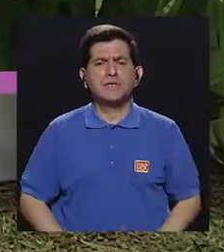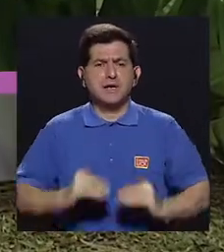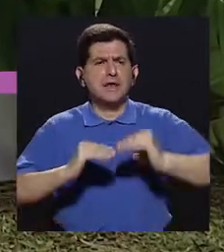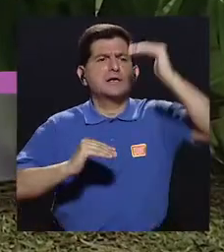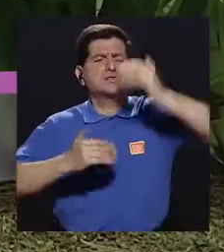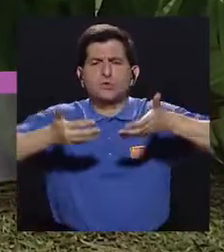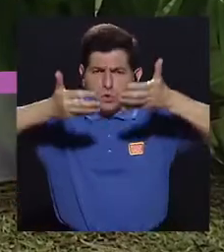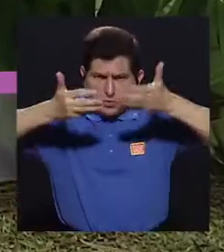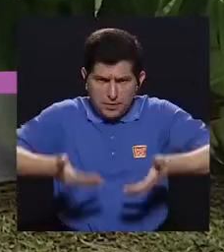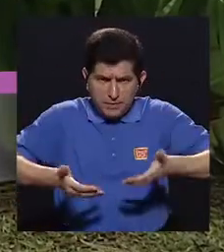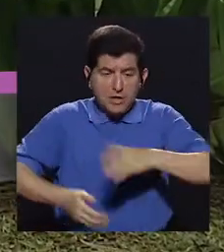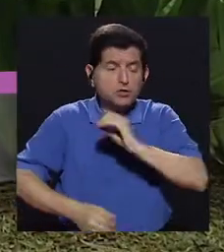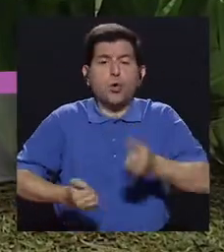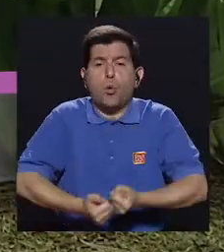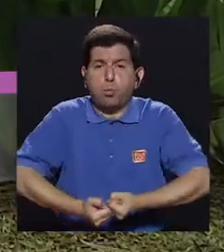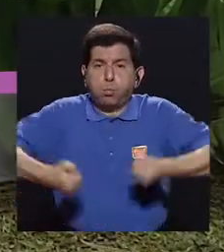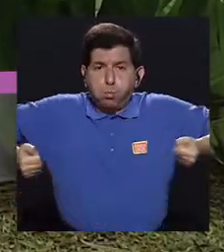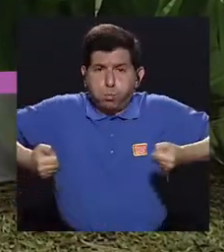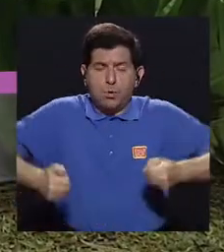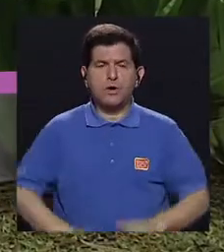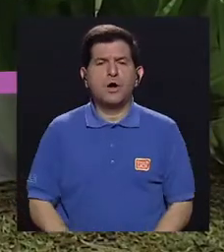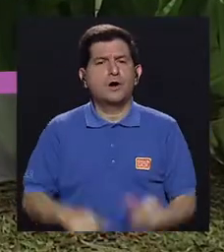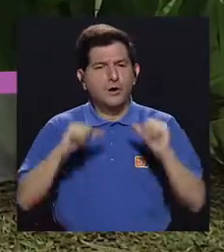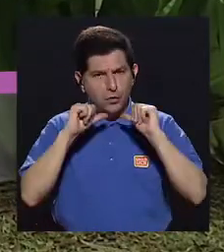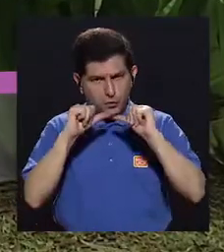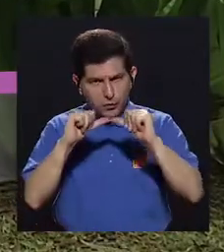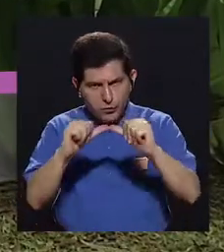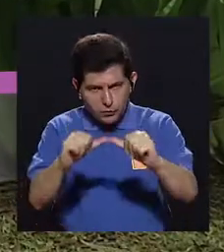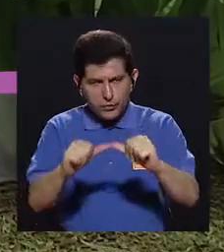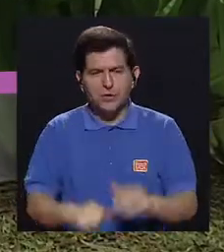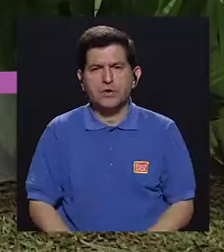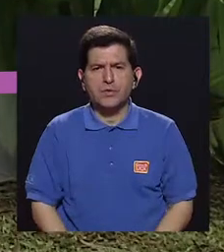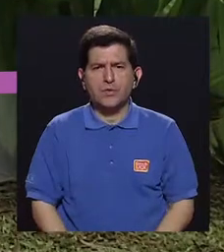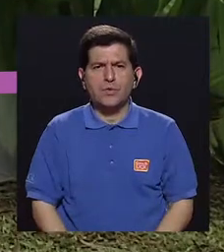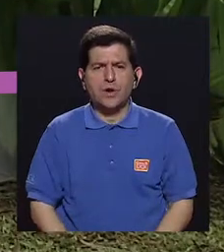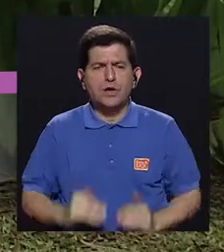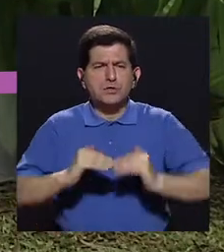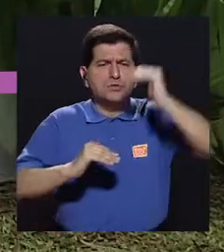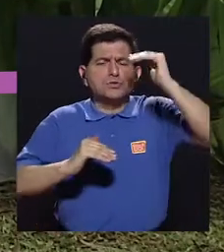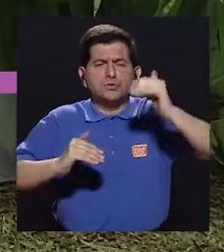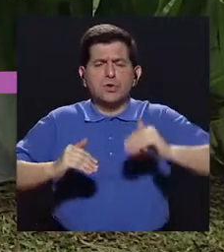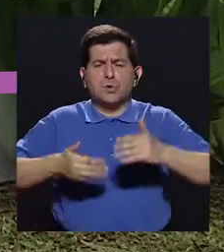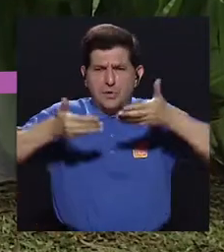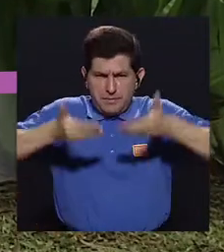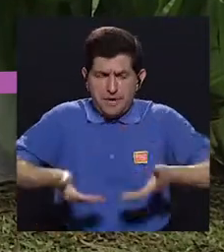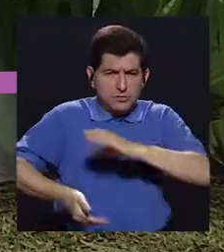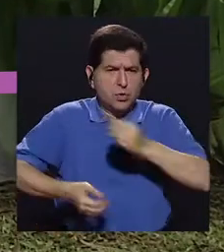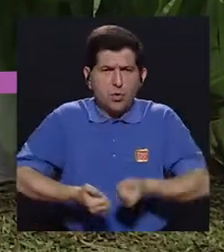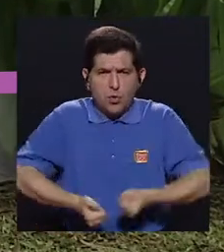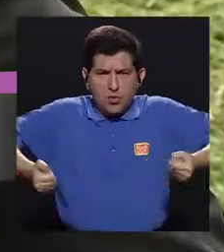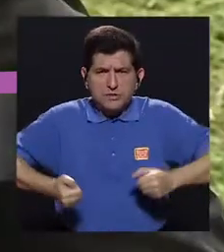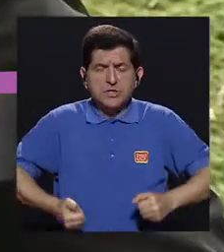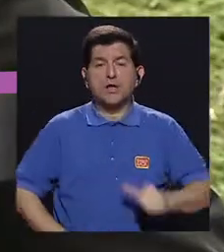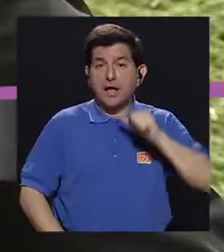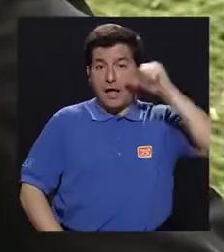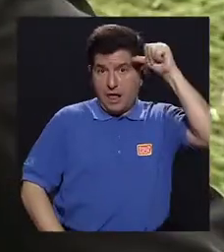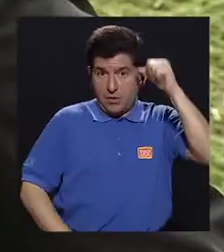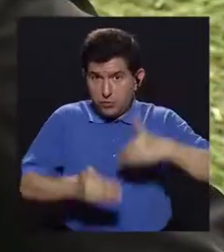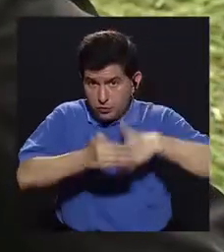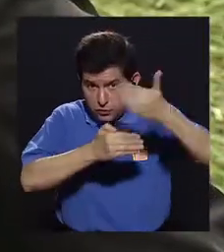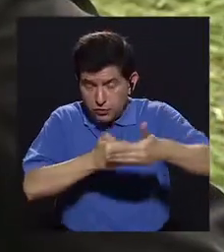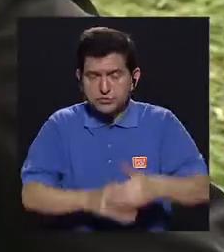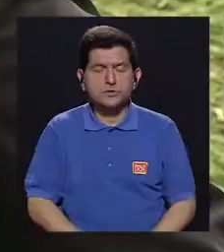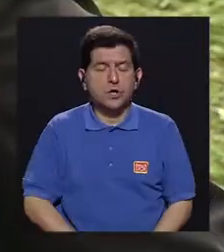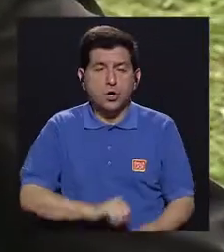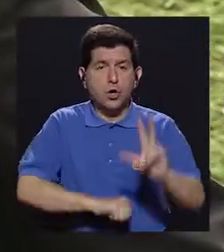sobrepeso, esta es una pregunta, ¿u obesidad tienden a seguir siendo con sobrepeso o obesidad cuando son adultos? Si no hay una